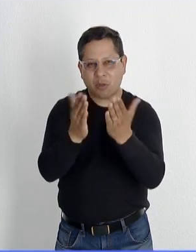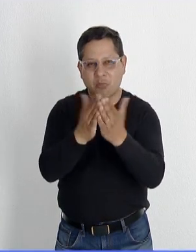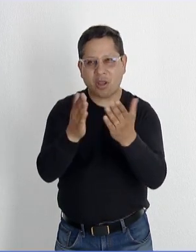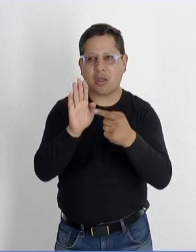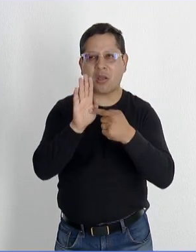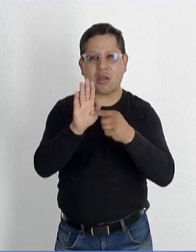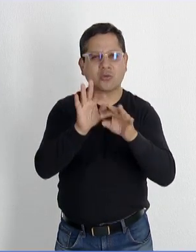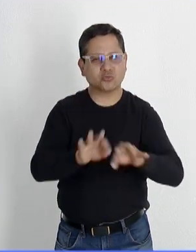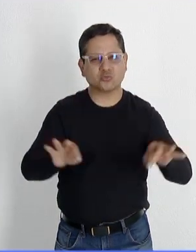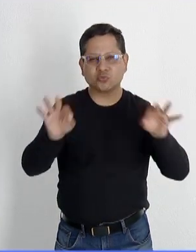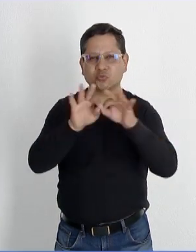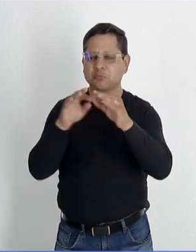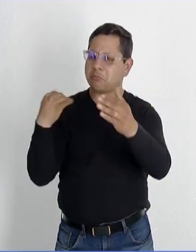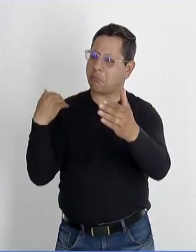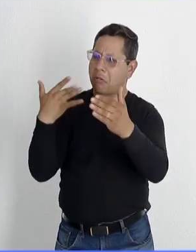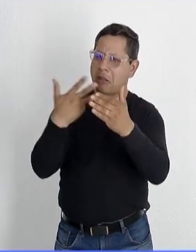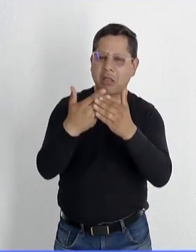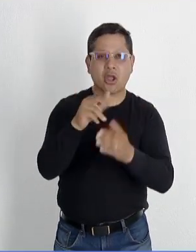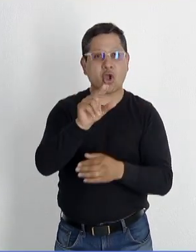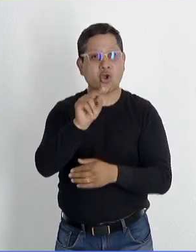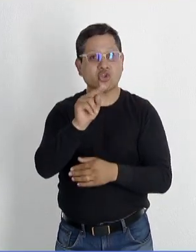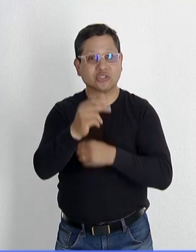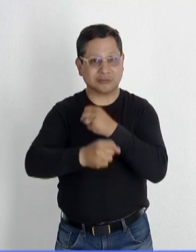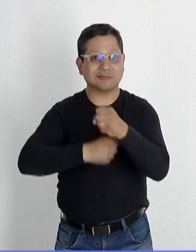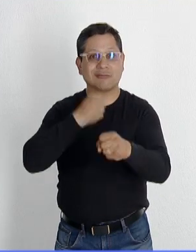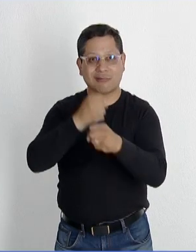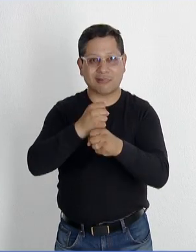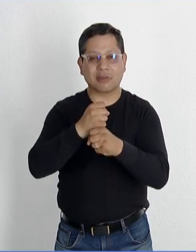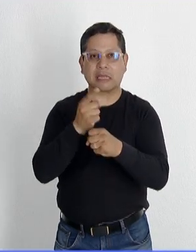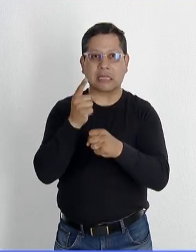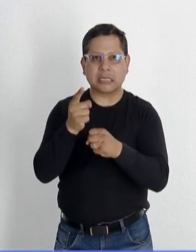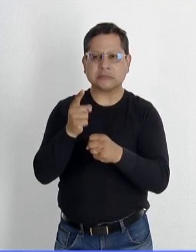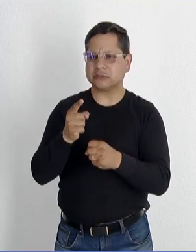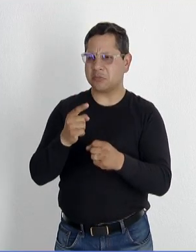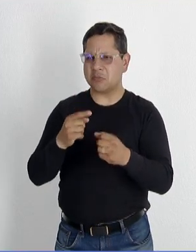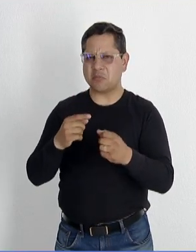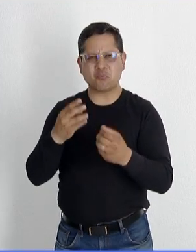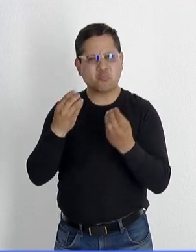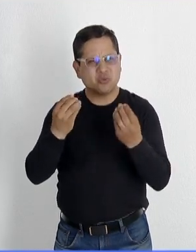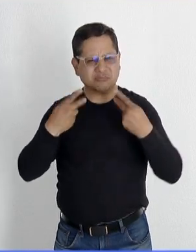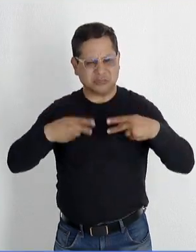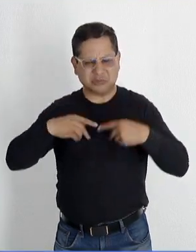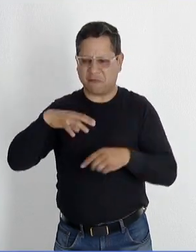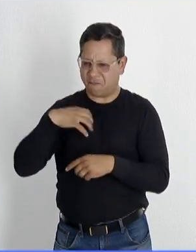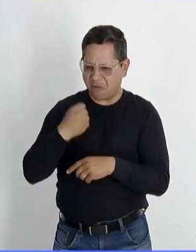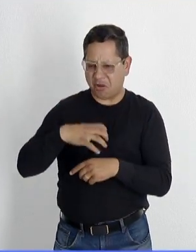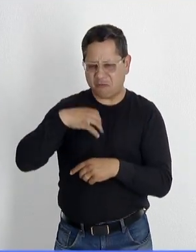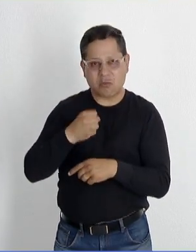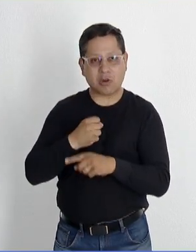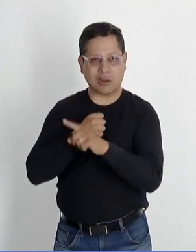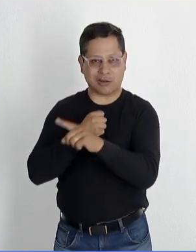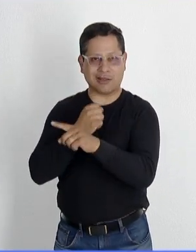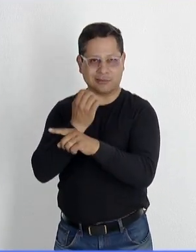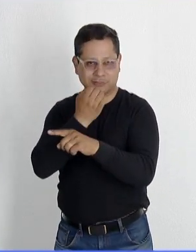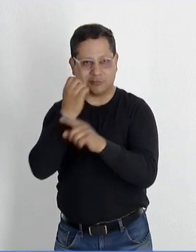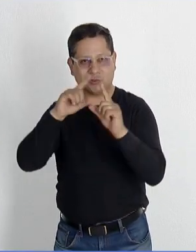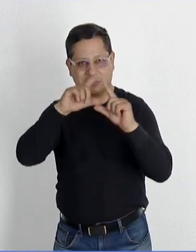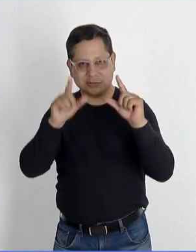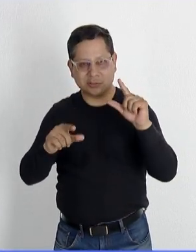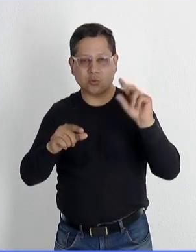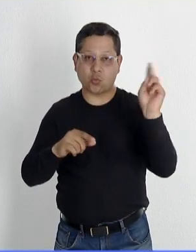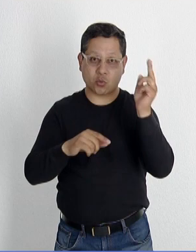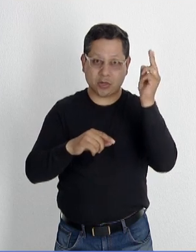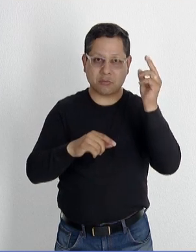obra tan singular 80 años después. El libro es la suma de muchísimos esfuerzos de mucha gente, tanto del Colegio Nacional